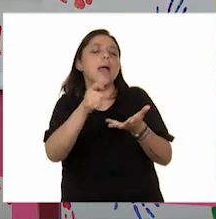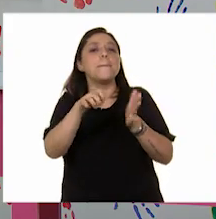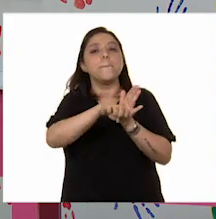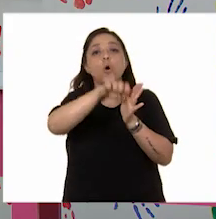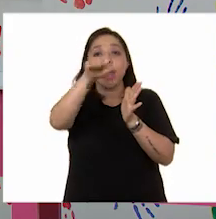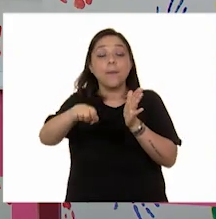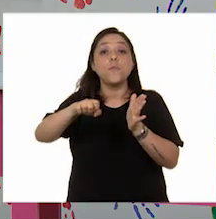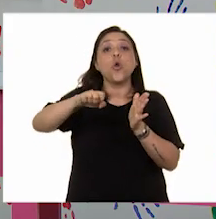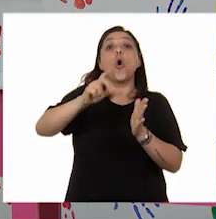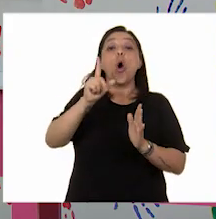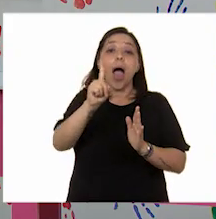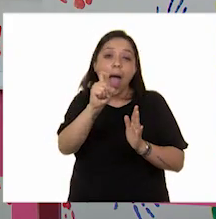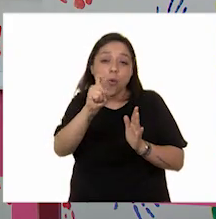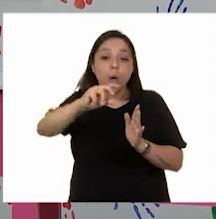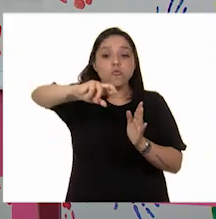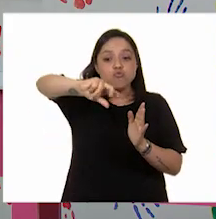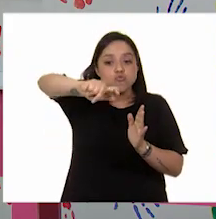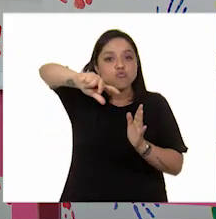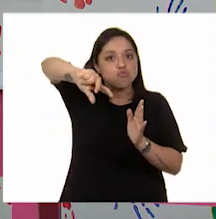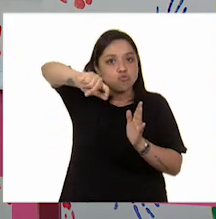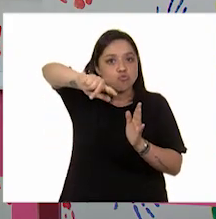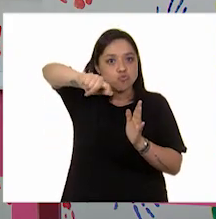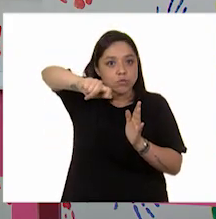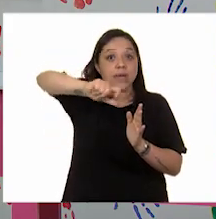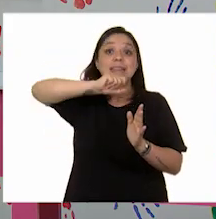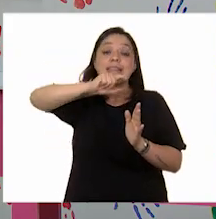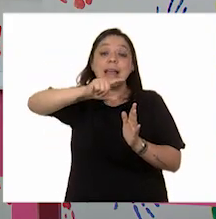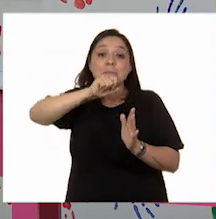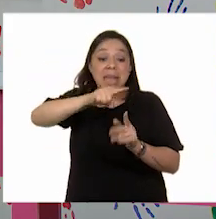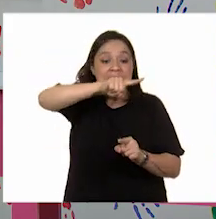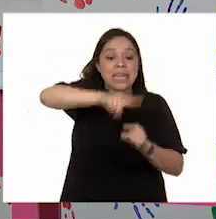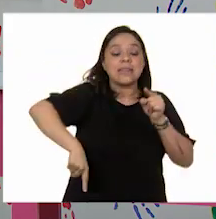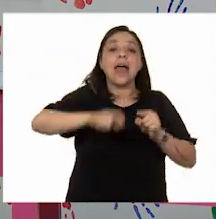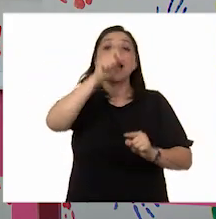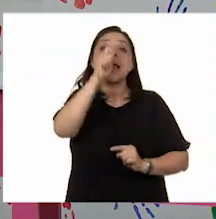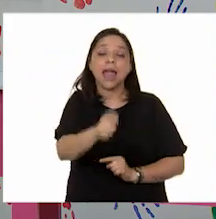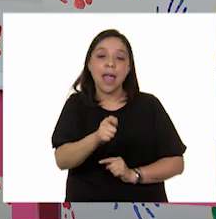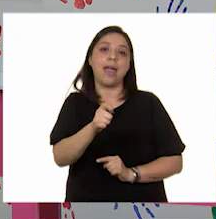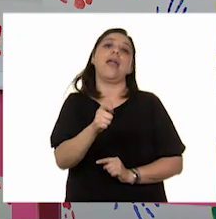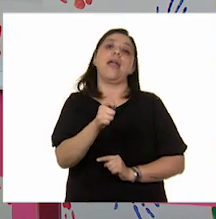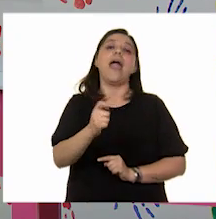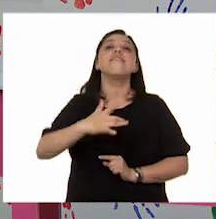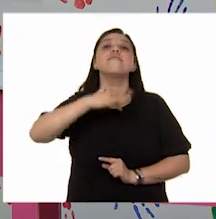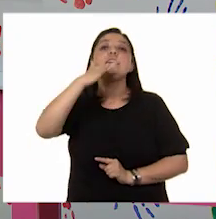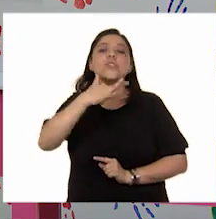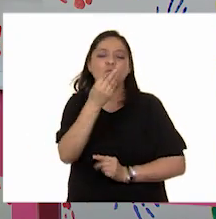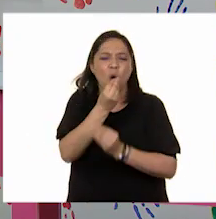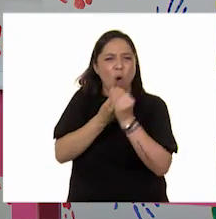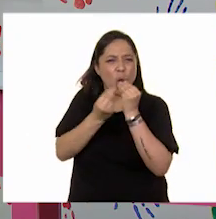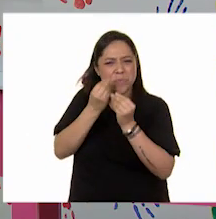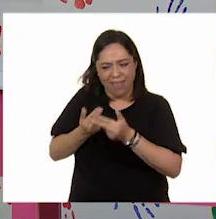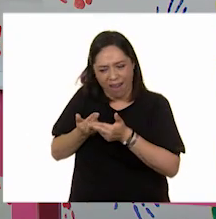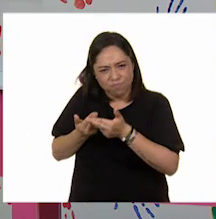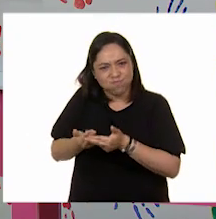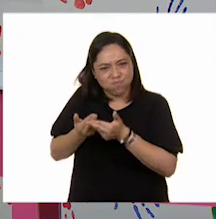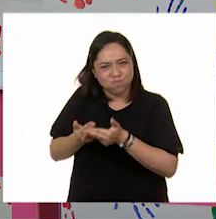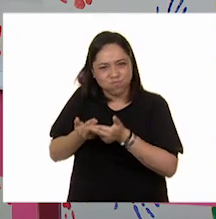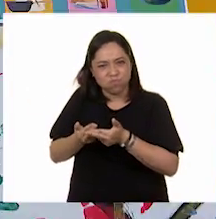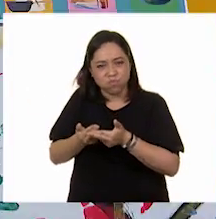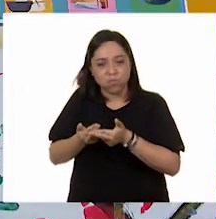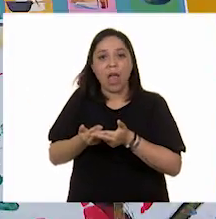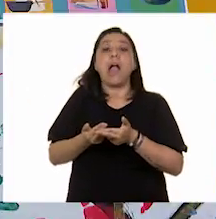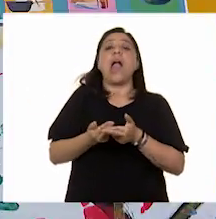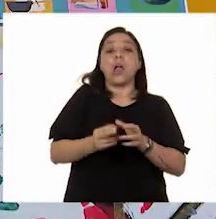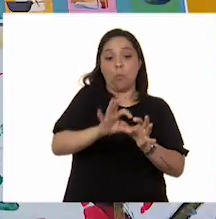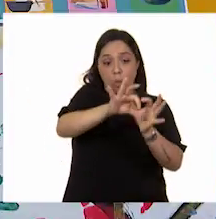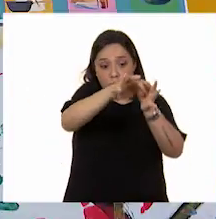ahorrar agua, también hay que retirar los residuos orgánicos, es decir, los residuos de la comida y no arrojarlos al drenaje.